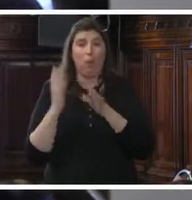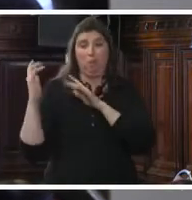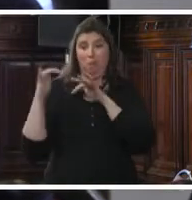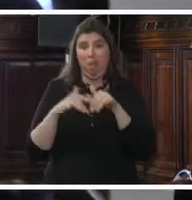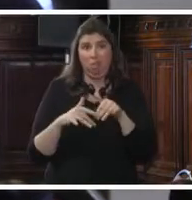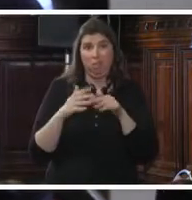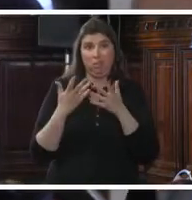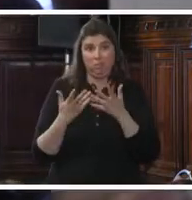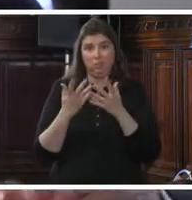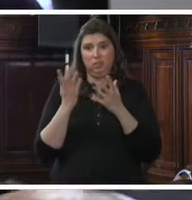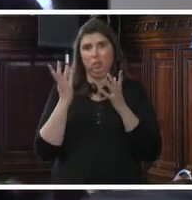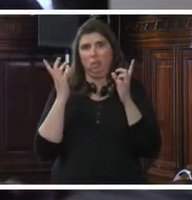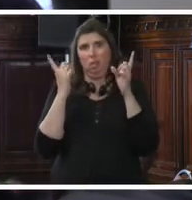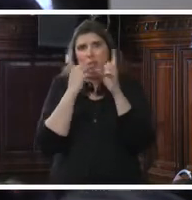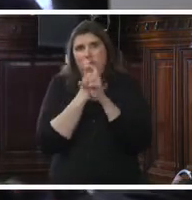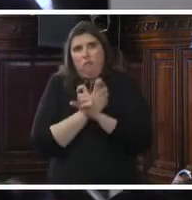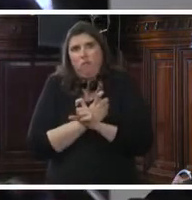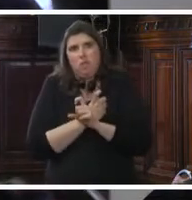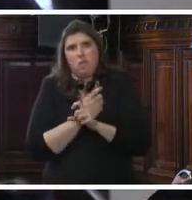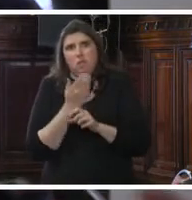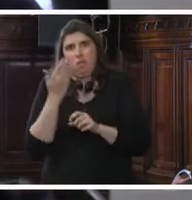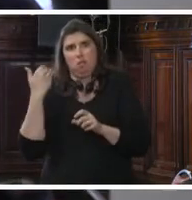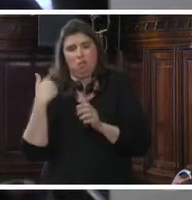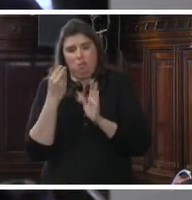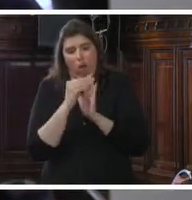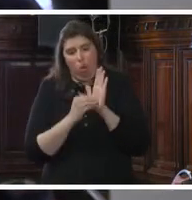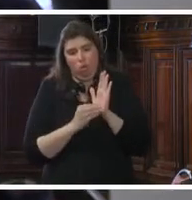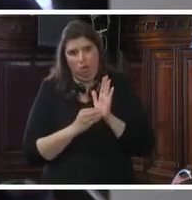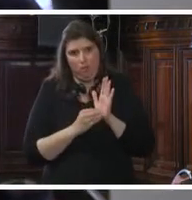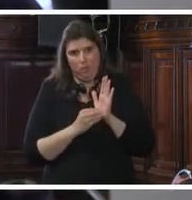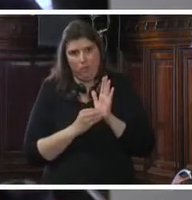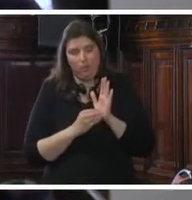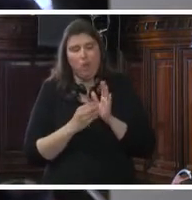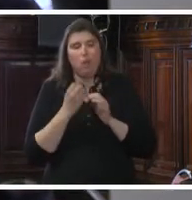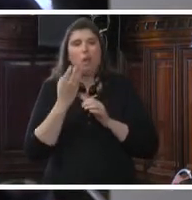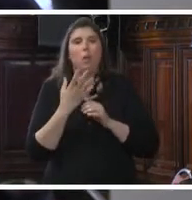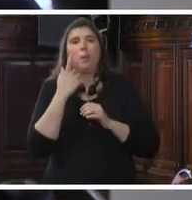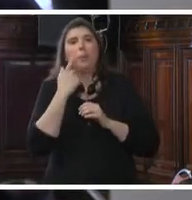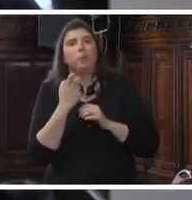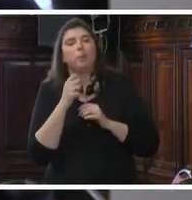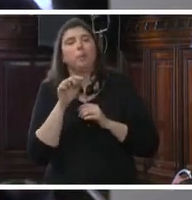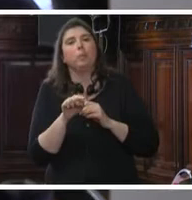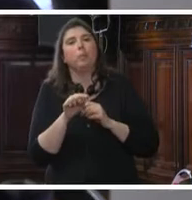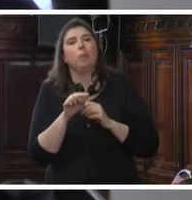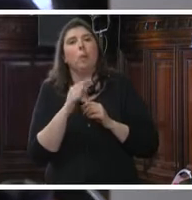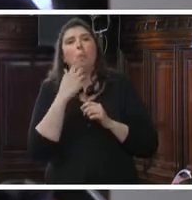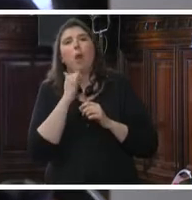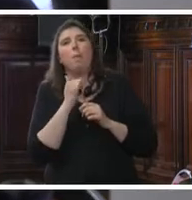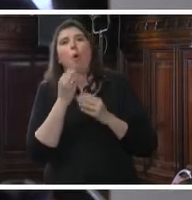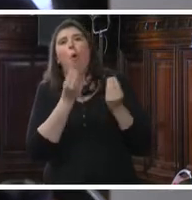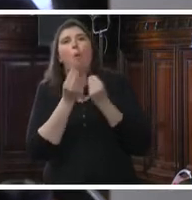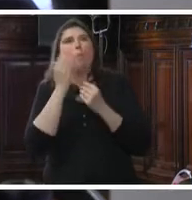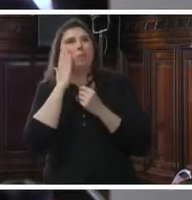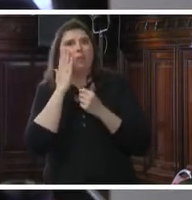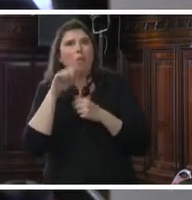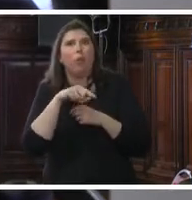inicialmente detectados a través de las iglesias de cada